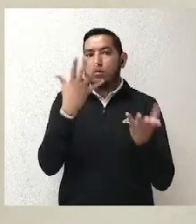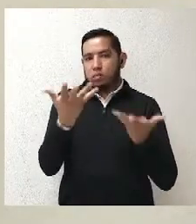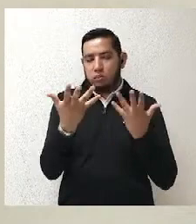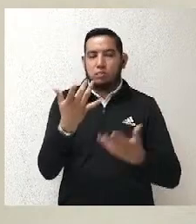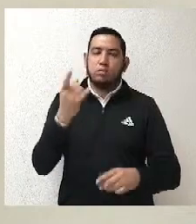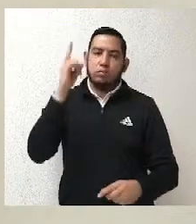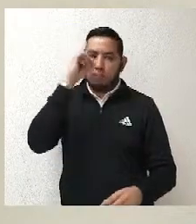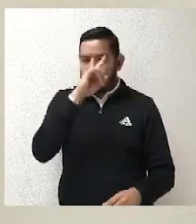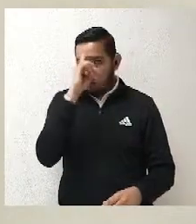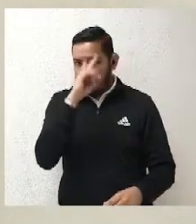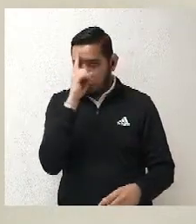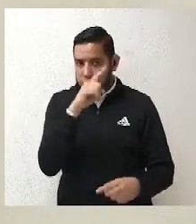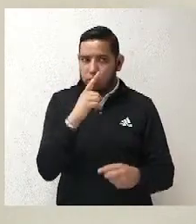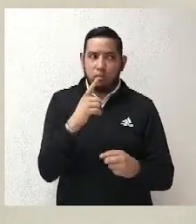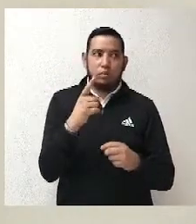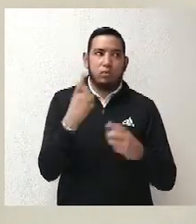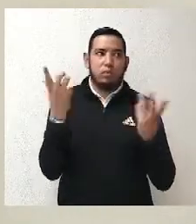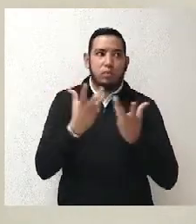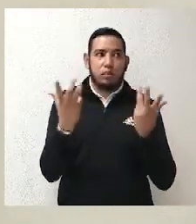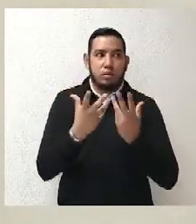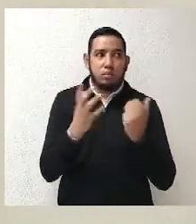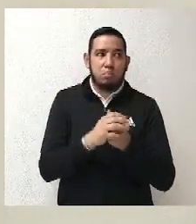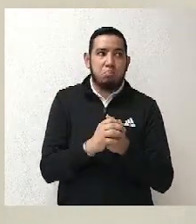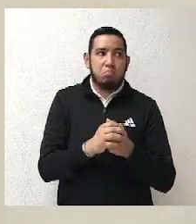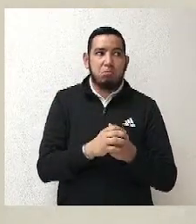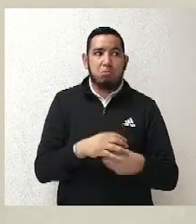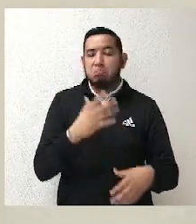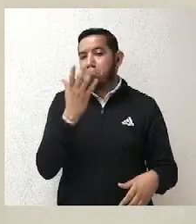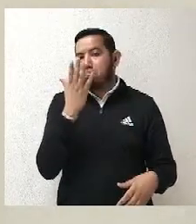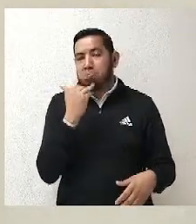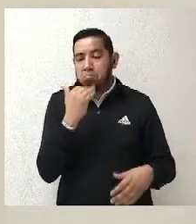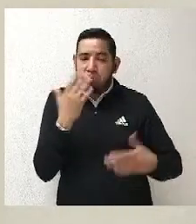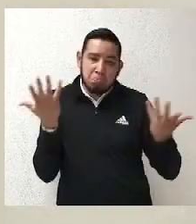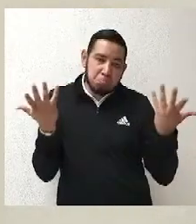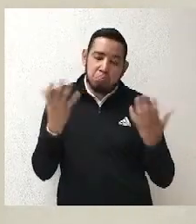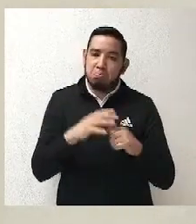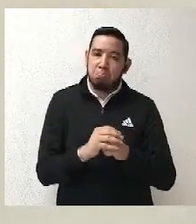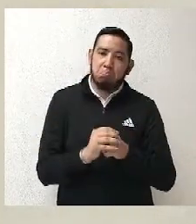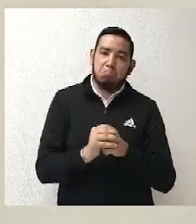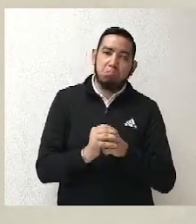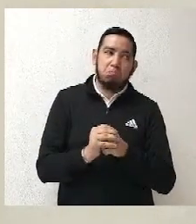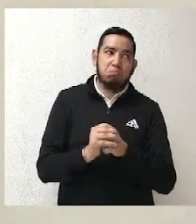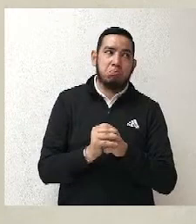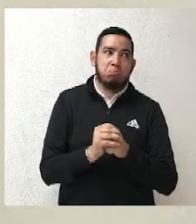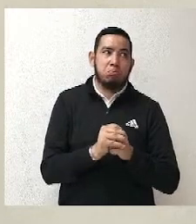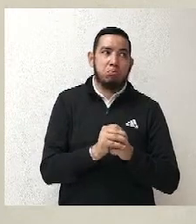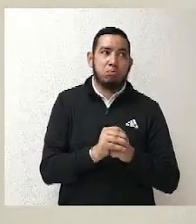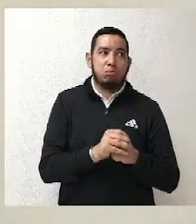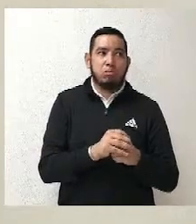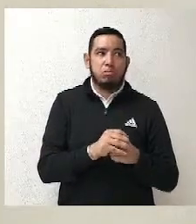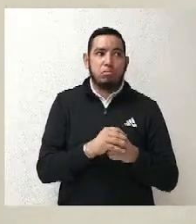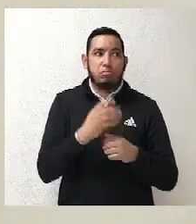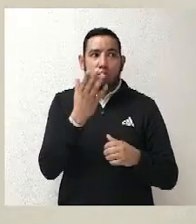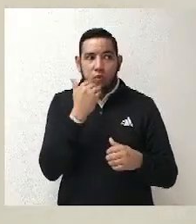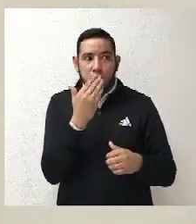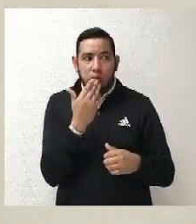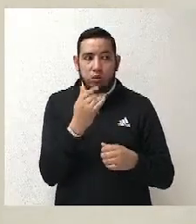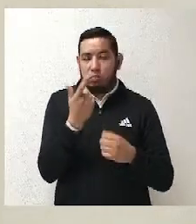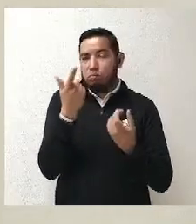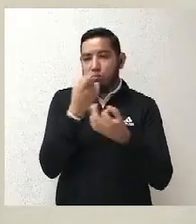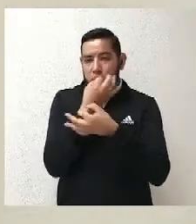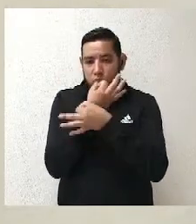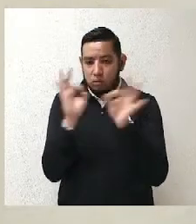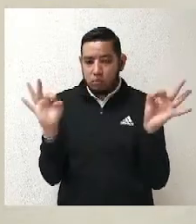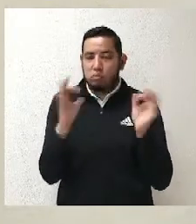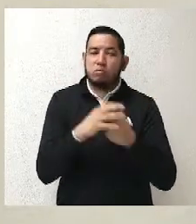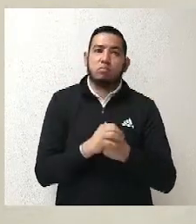principios de autoorganización, autoorganización de los partidos que rigen en la materia. Entonces, no hay ninguna violación que